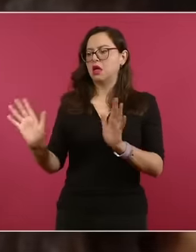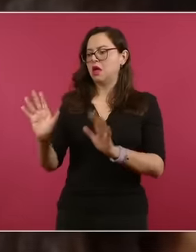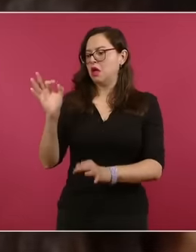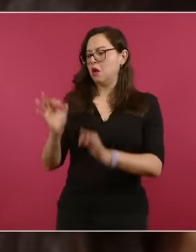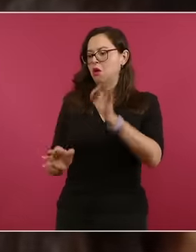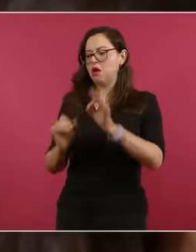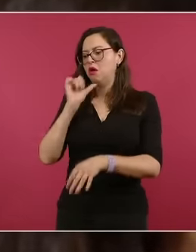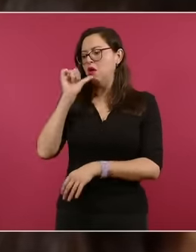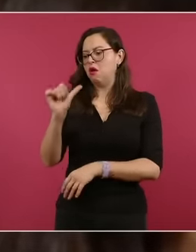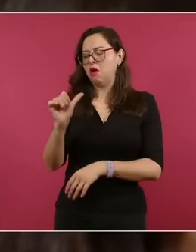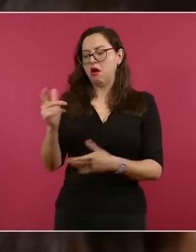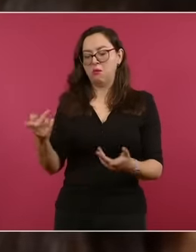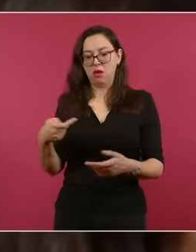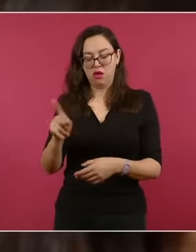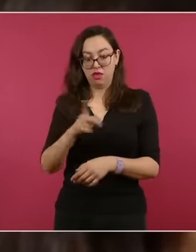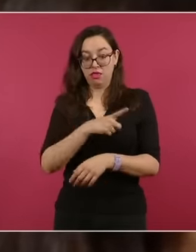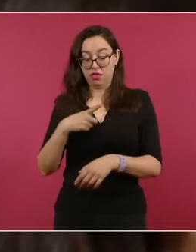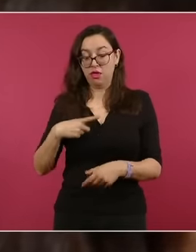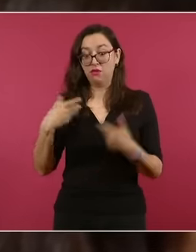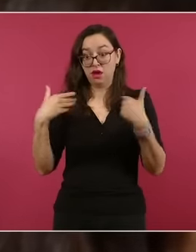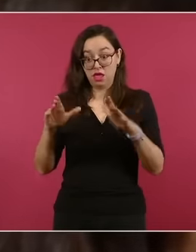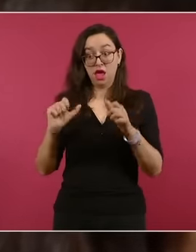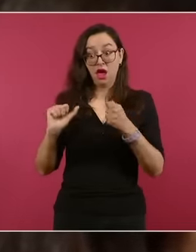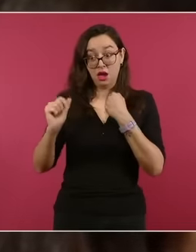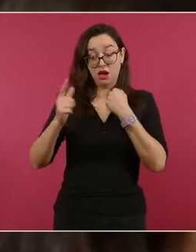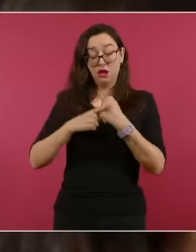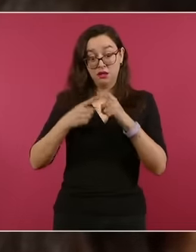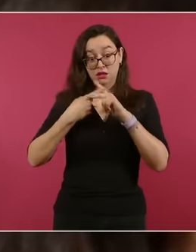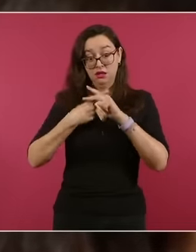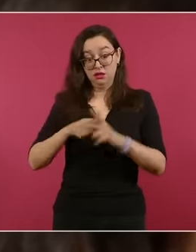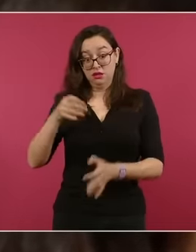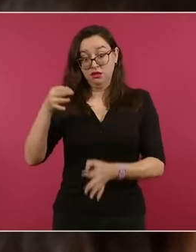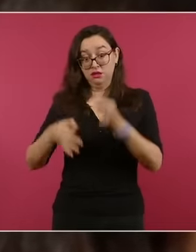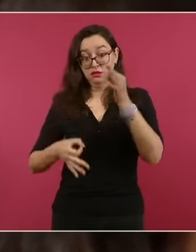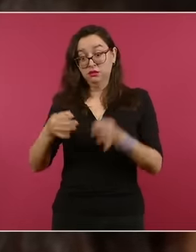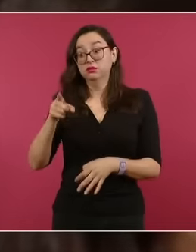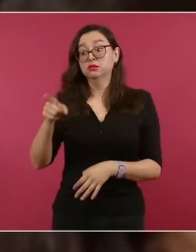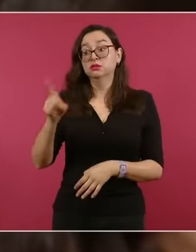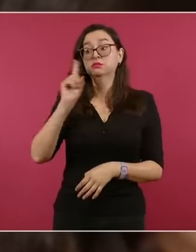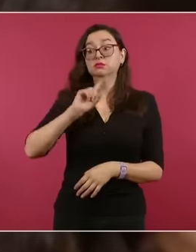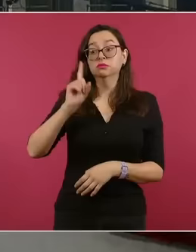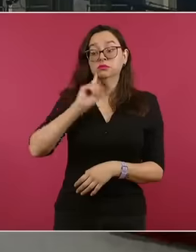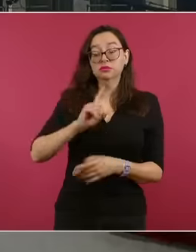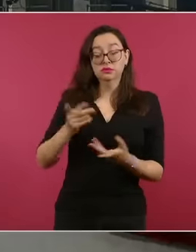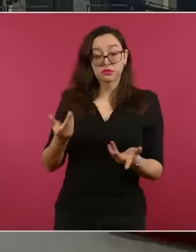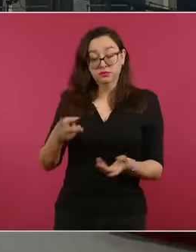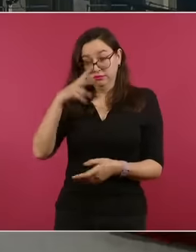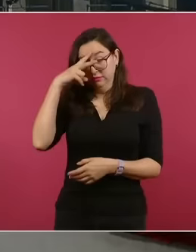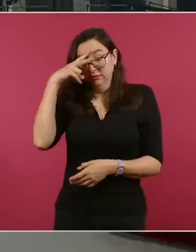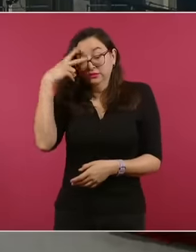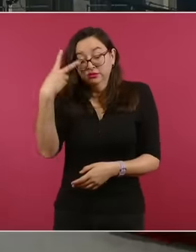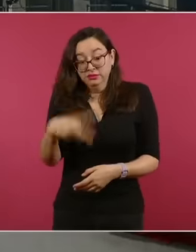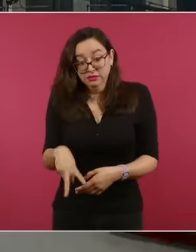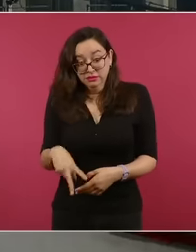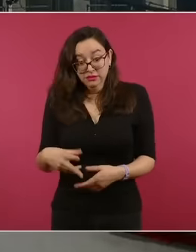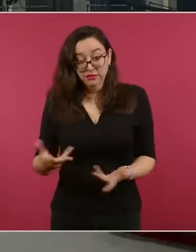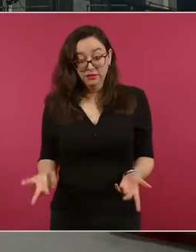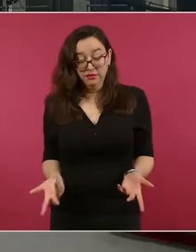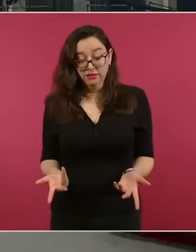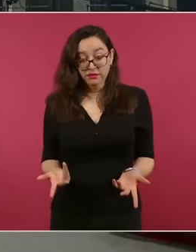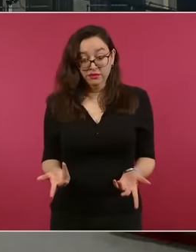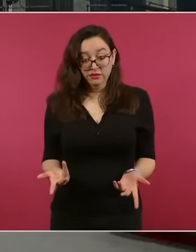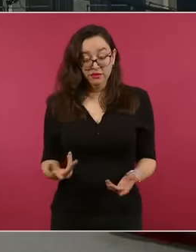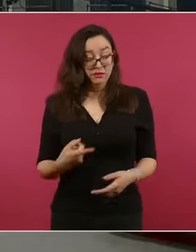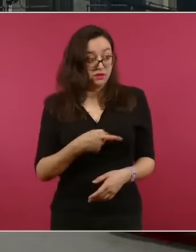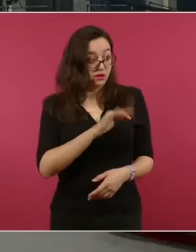de investigación, para establecer la responsabilidad de esta ciudadana mexicana en este sentido? Pues tú puedes contestar, pero